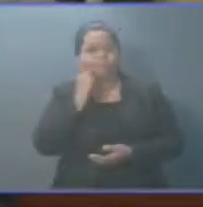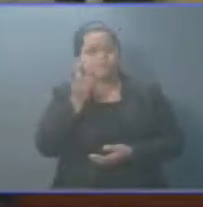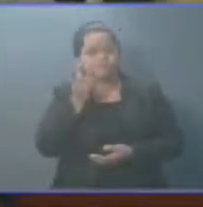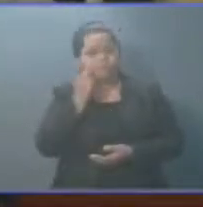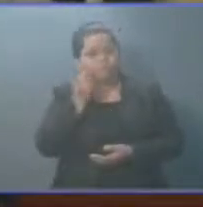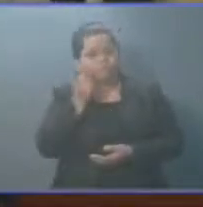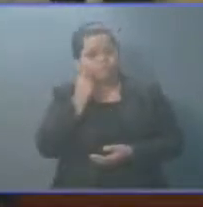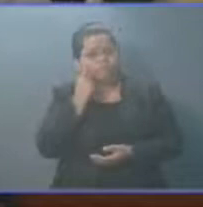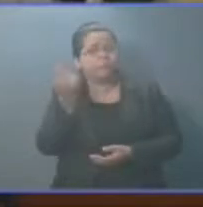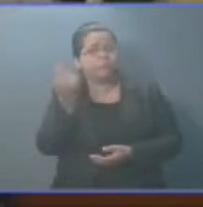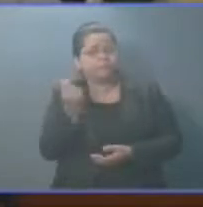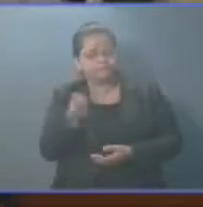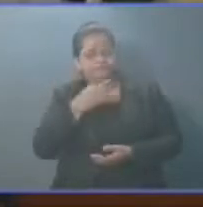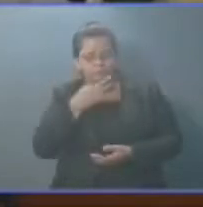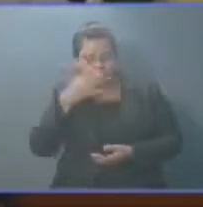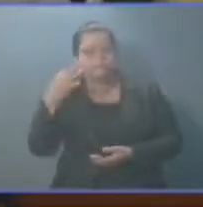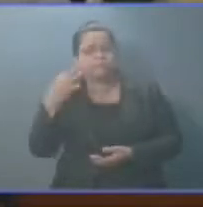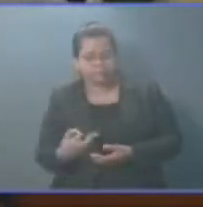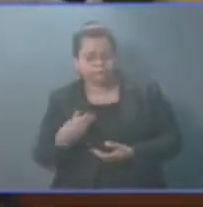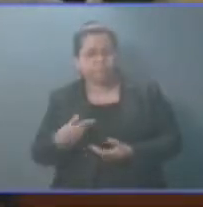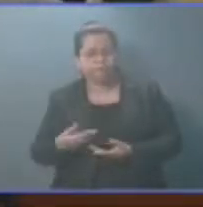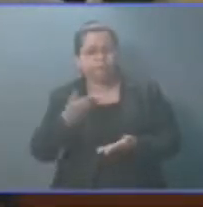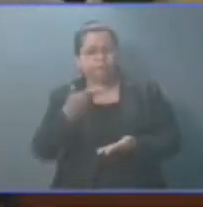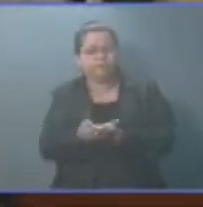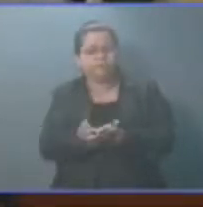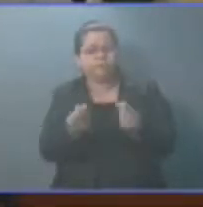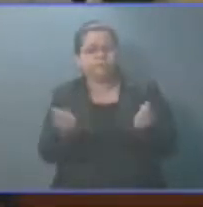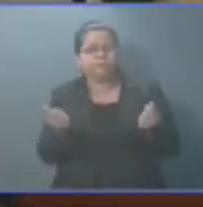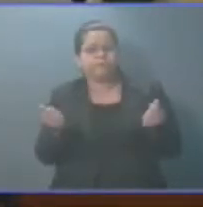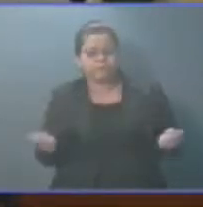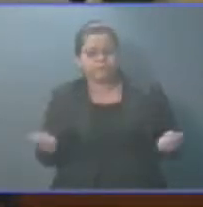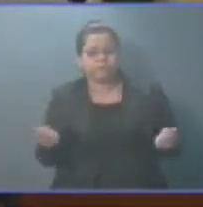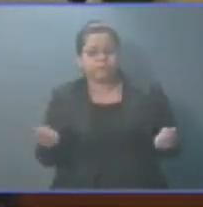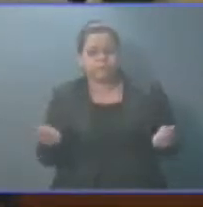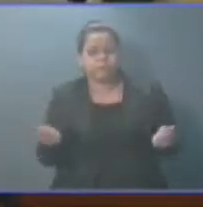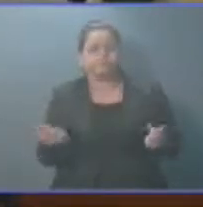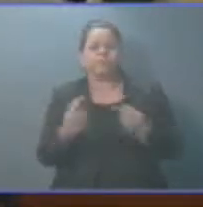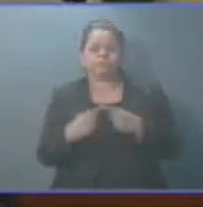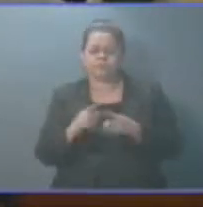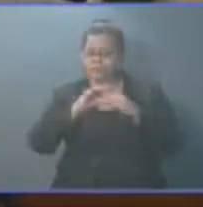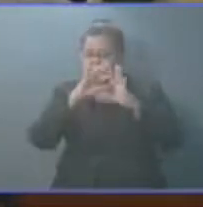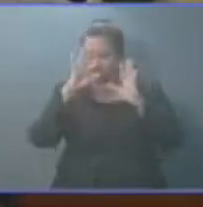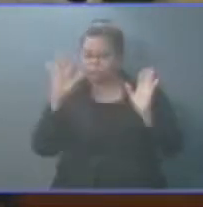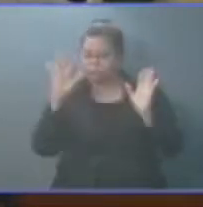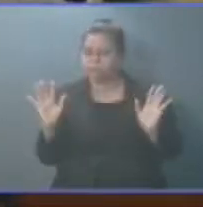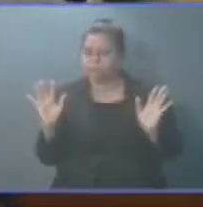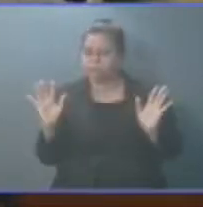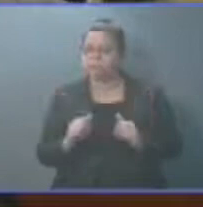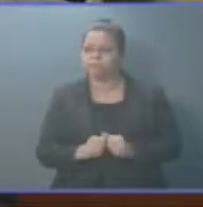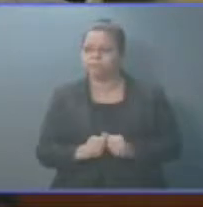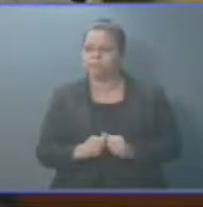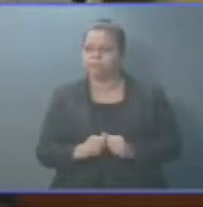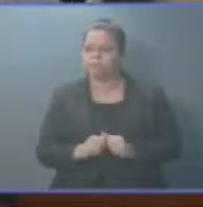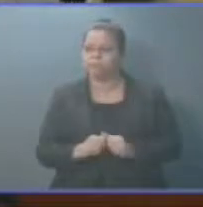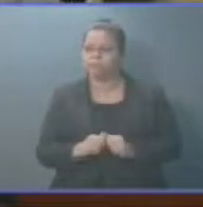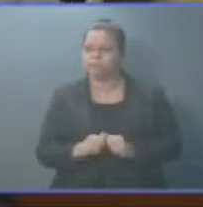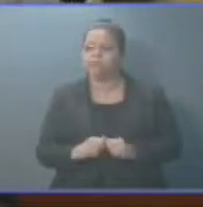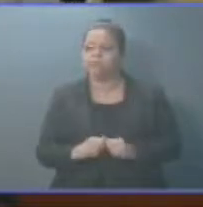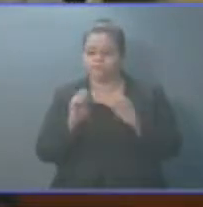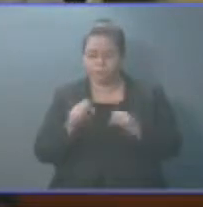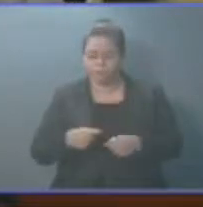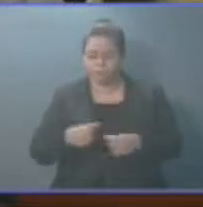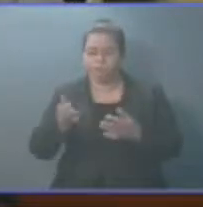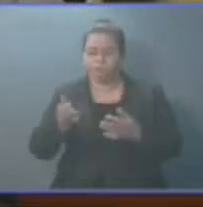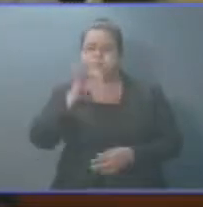de que estos recursos le lleguen y que solucionen y que por supuesto además le lleven